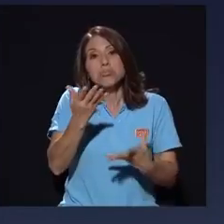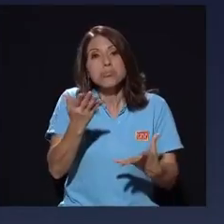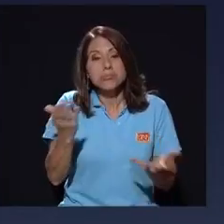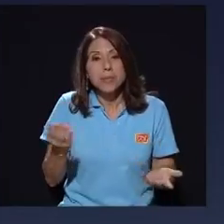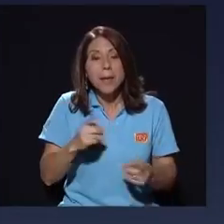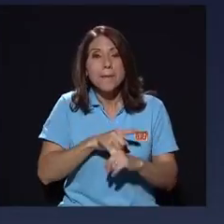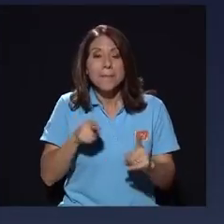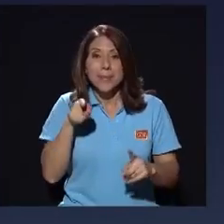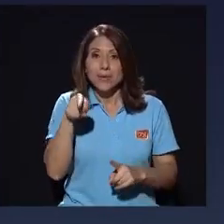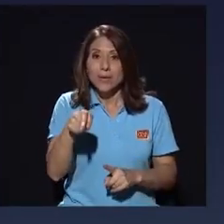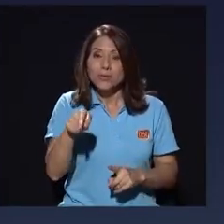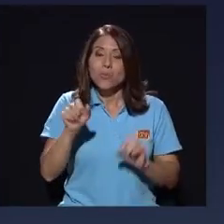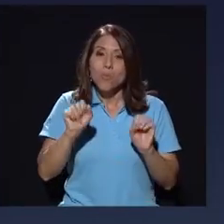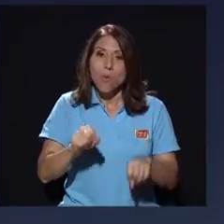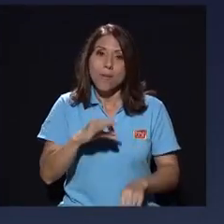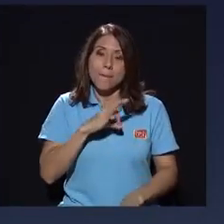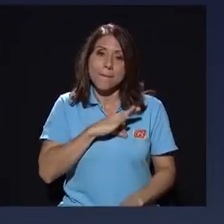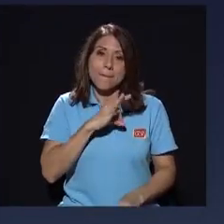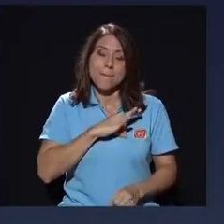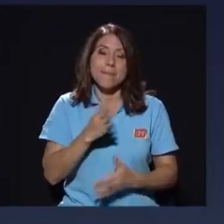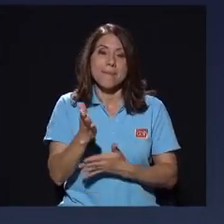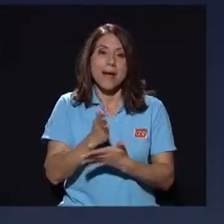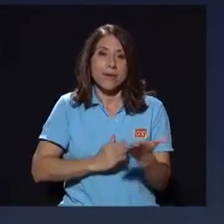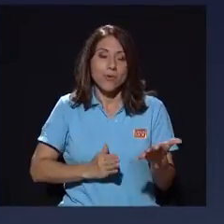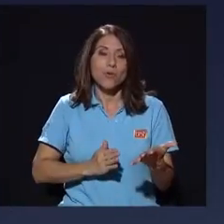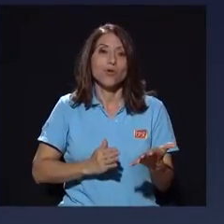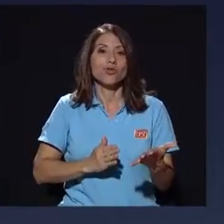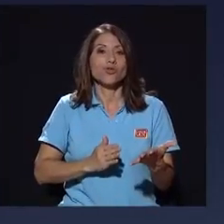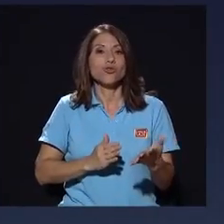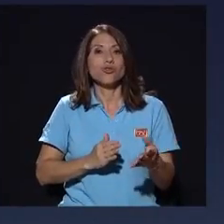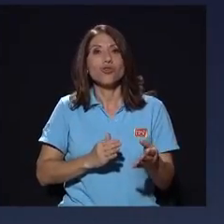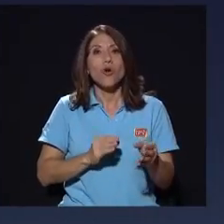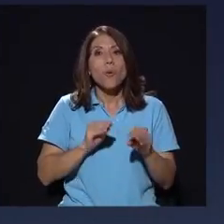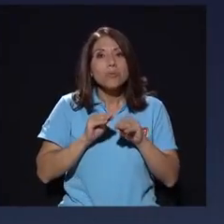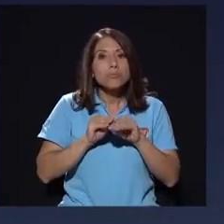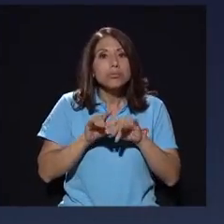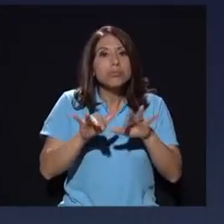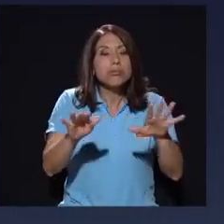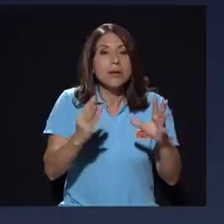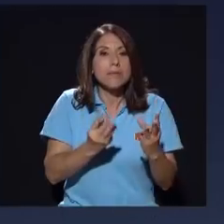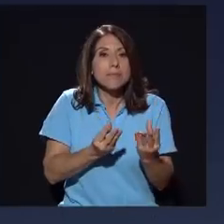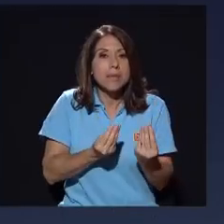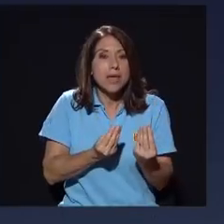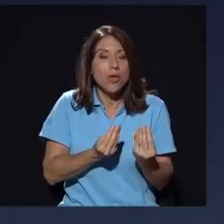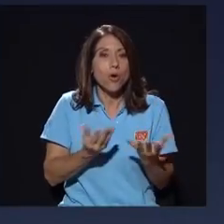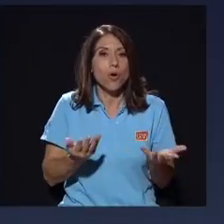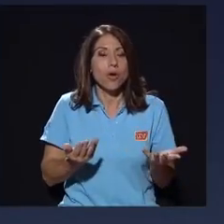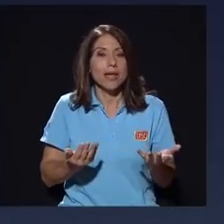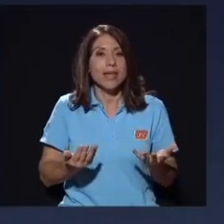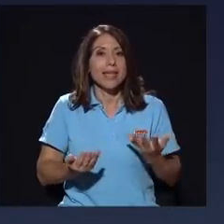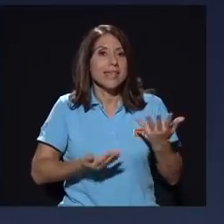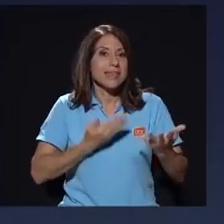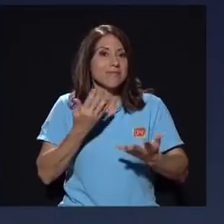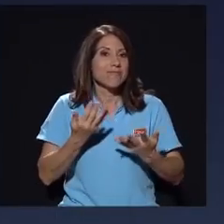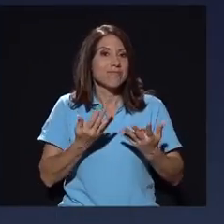pero de alguna manera si esto puede beneficiar ciertos discursos de miedo y de retórica